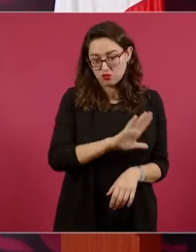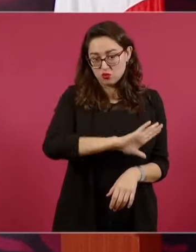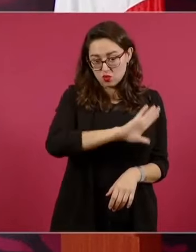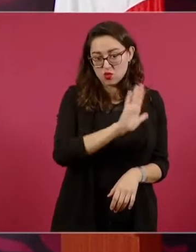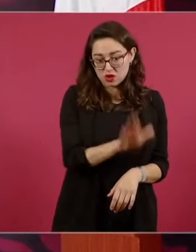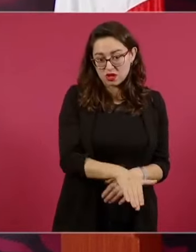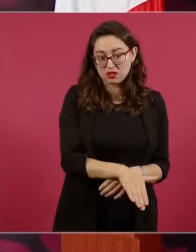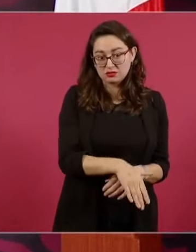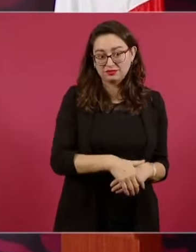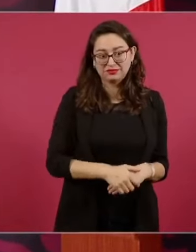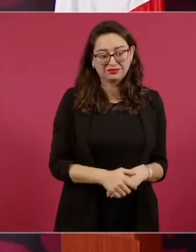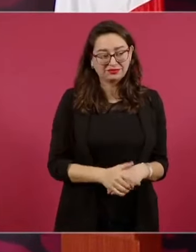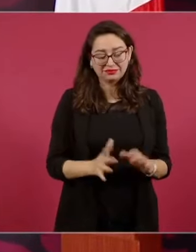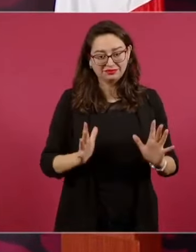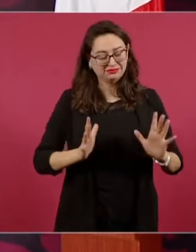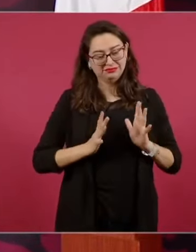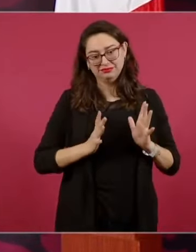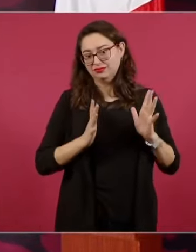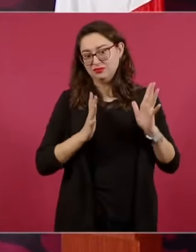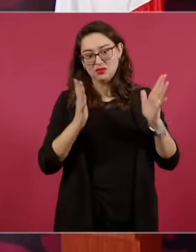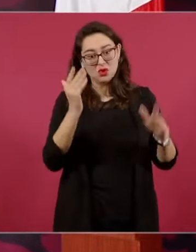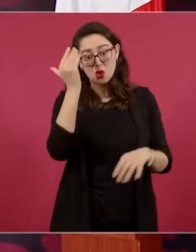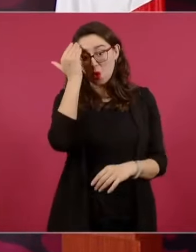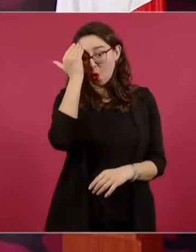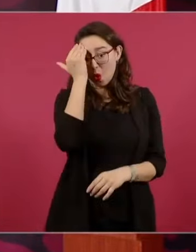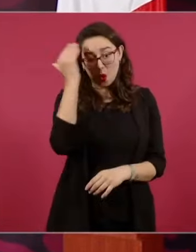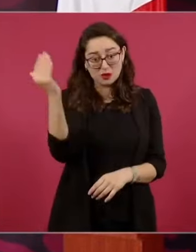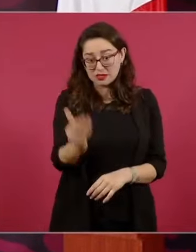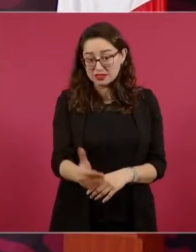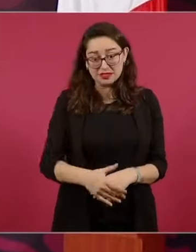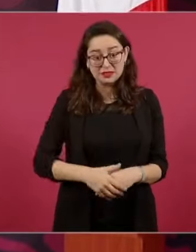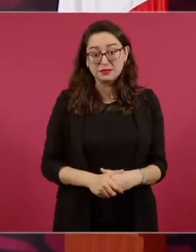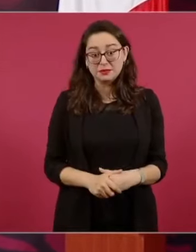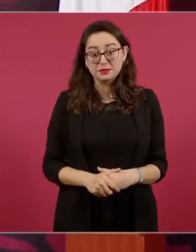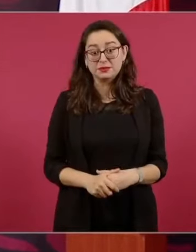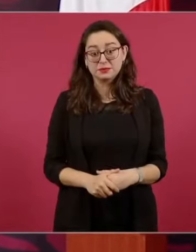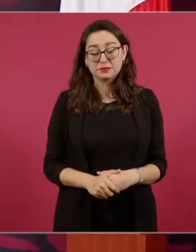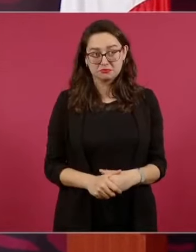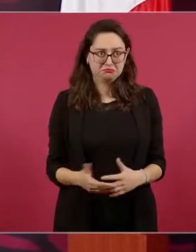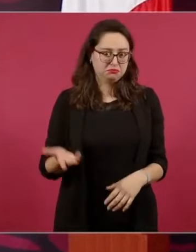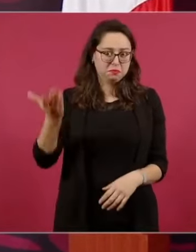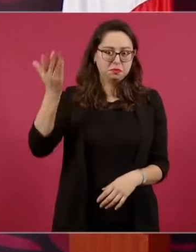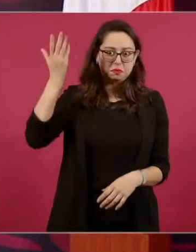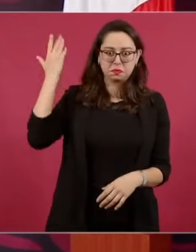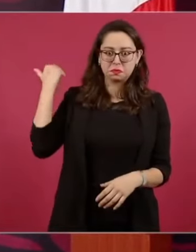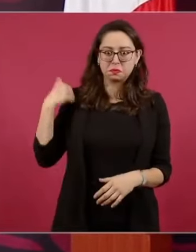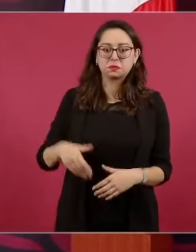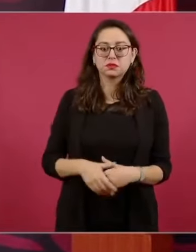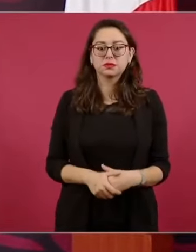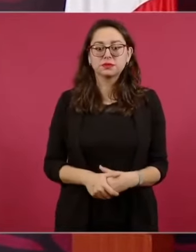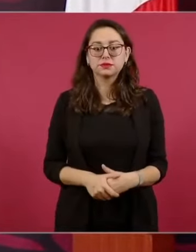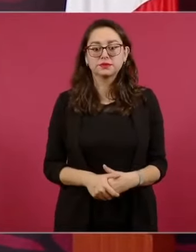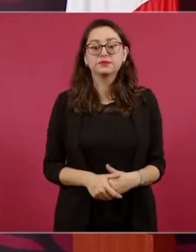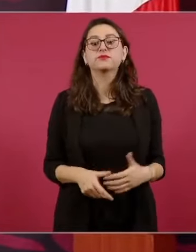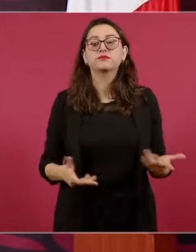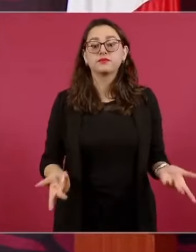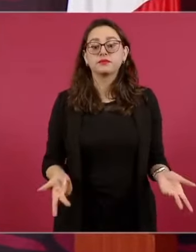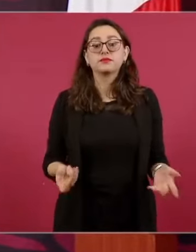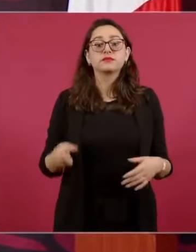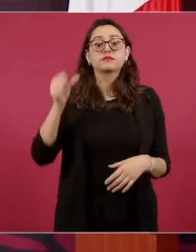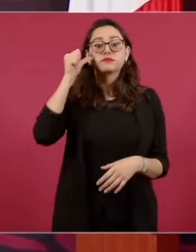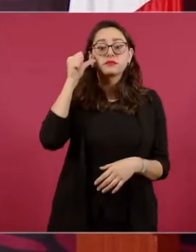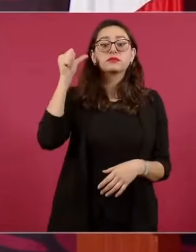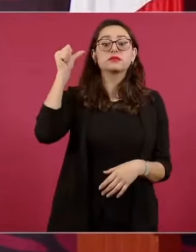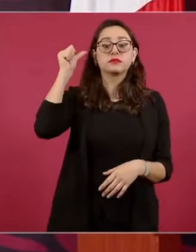una cosa tremenda en ese entonces. Entonces, ayer que veo,